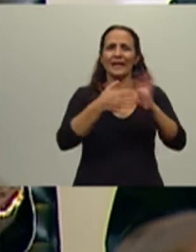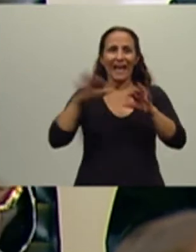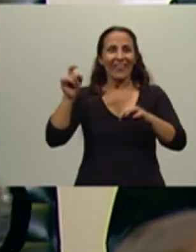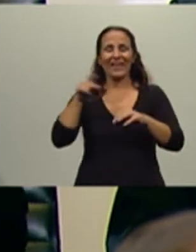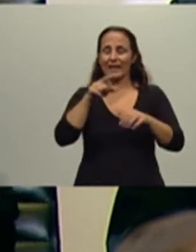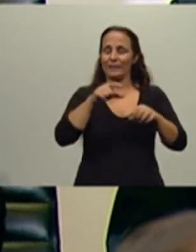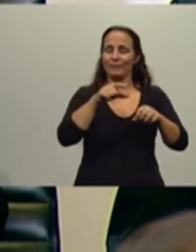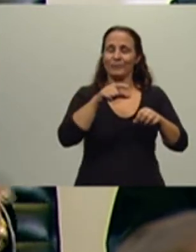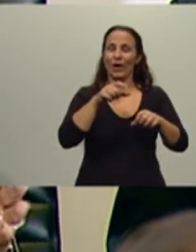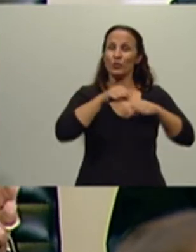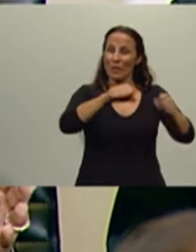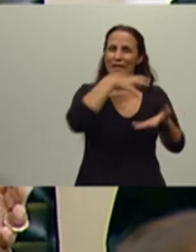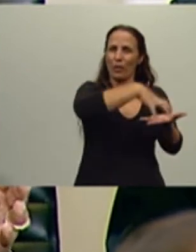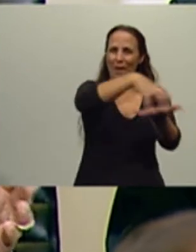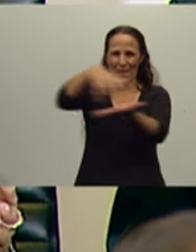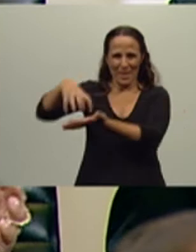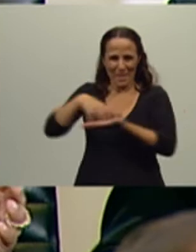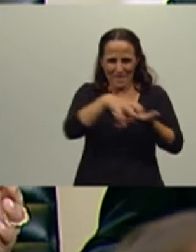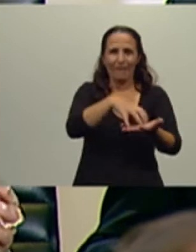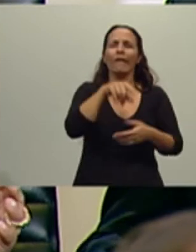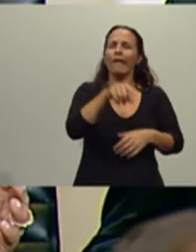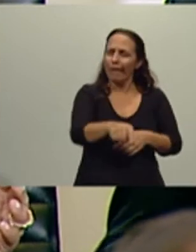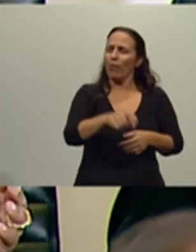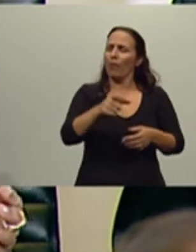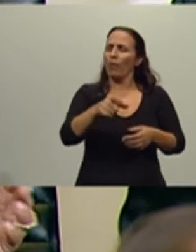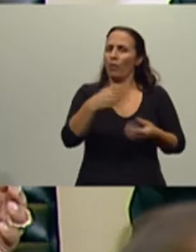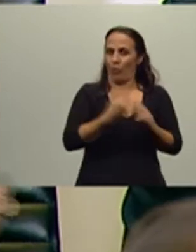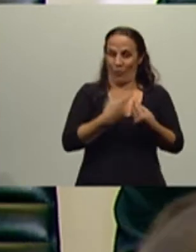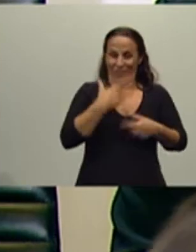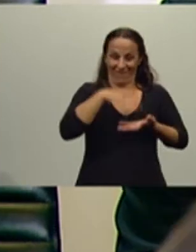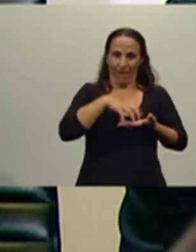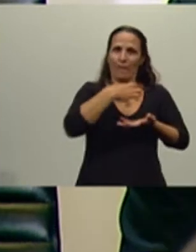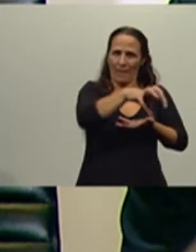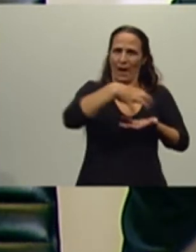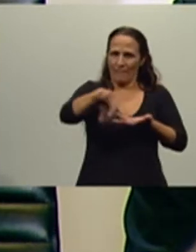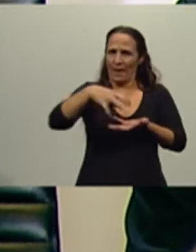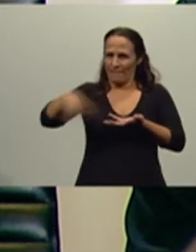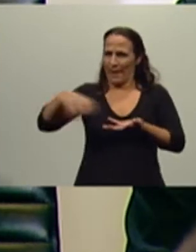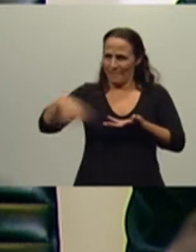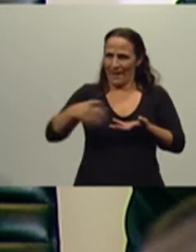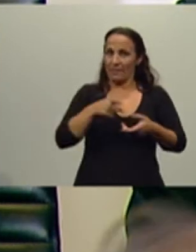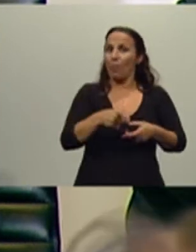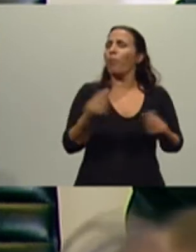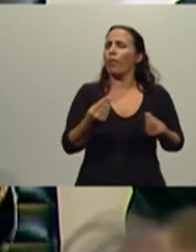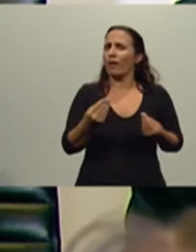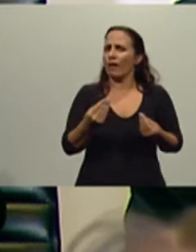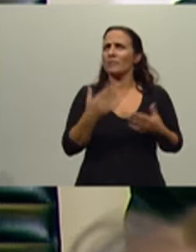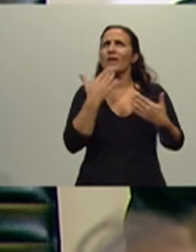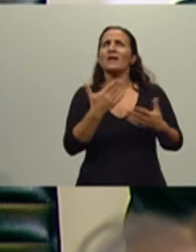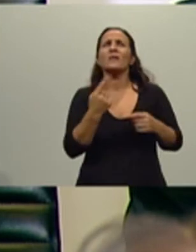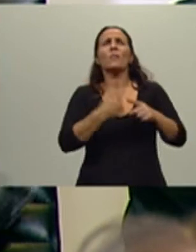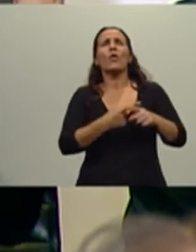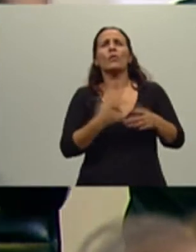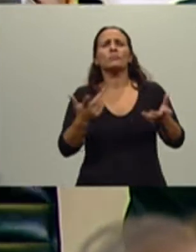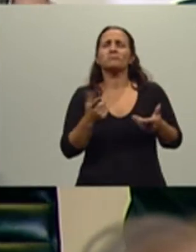supermercados multiplicaron sus bocas y bueno, por este fenómeno, no es fenómeno,